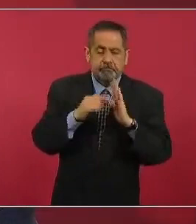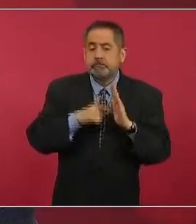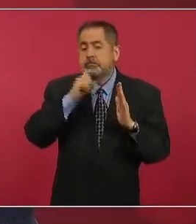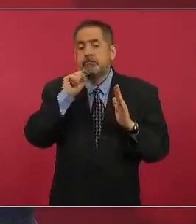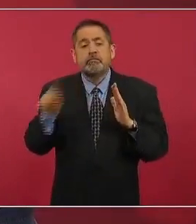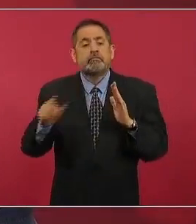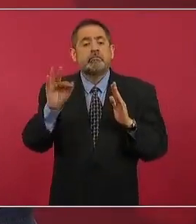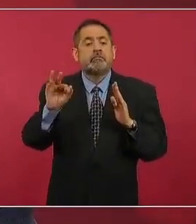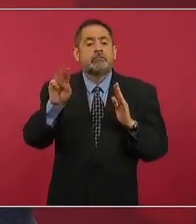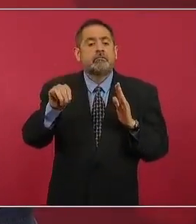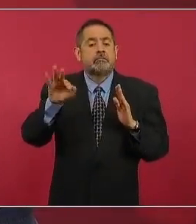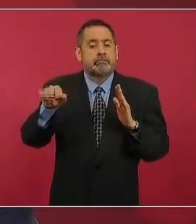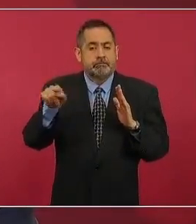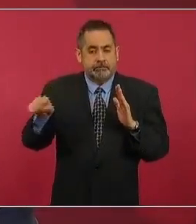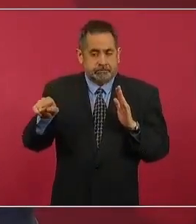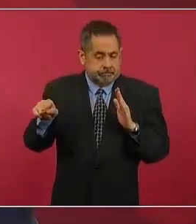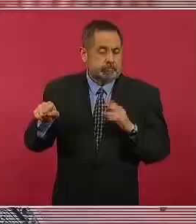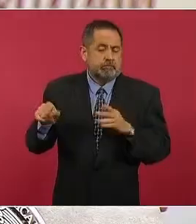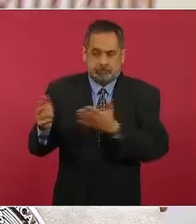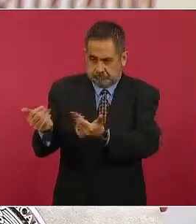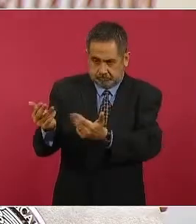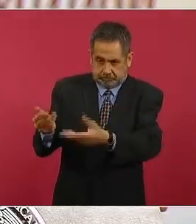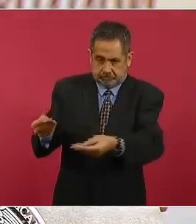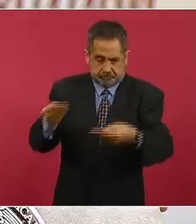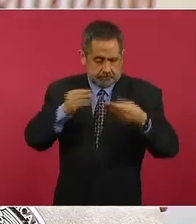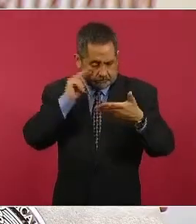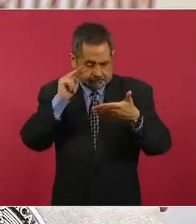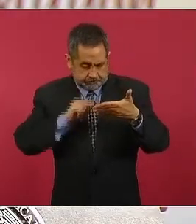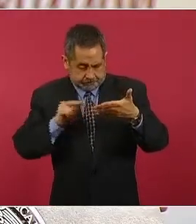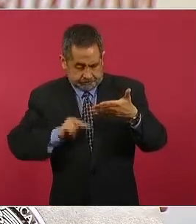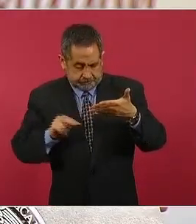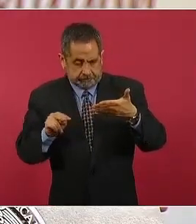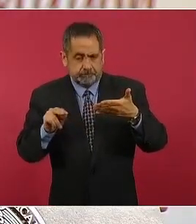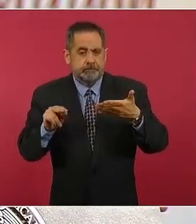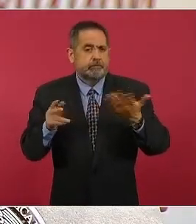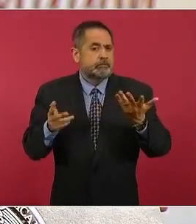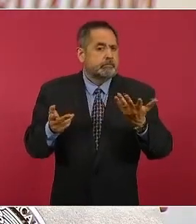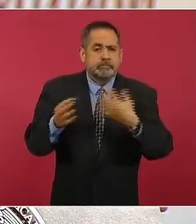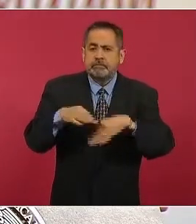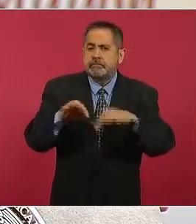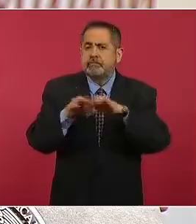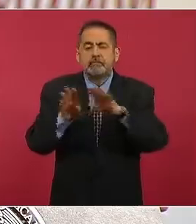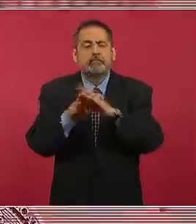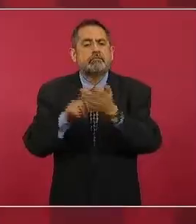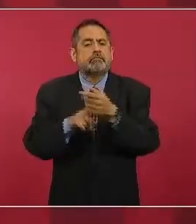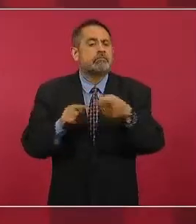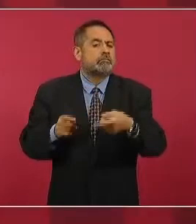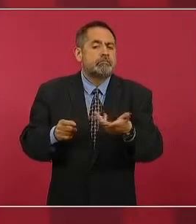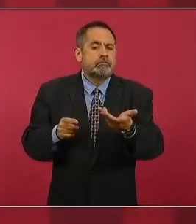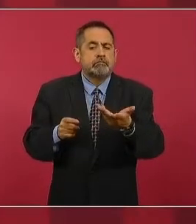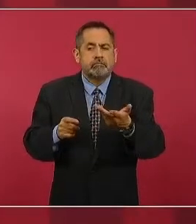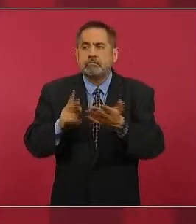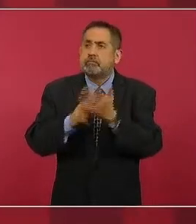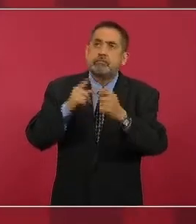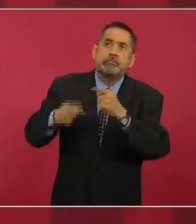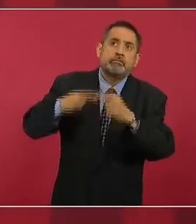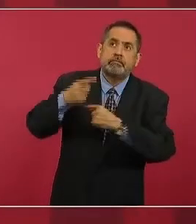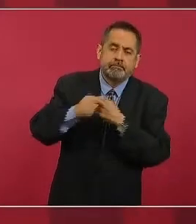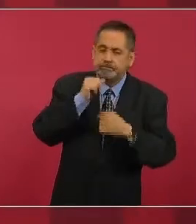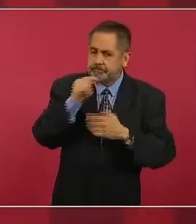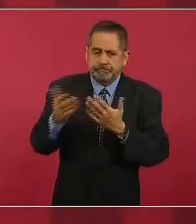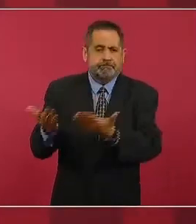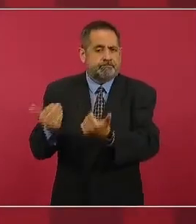Mexicana de Fútbol. Es importante para que evite este tipo de incidentes.